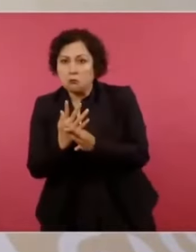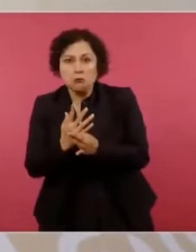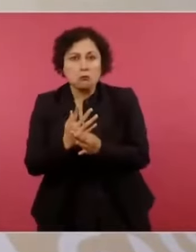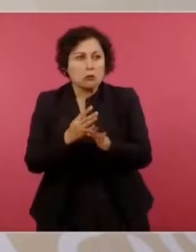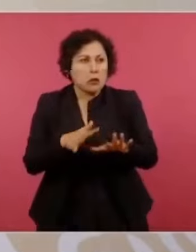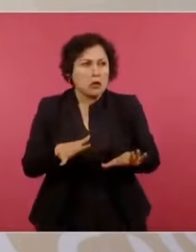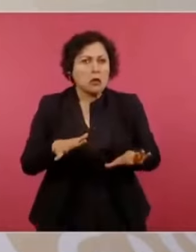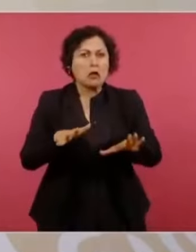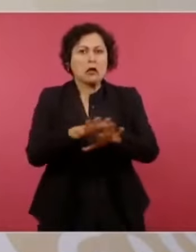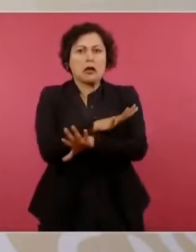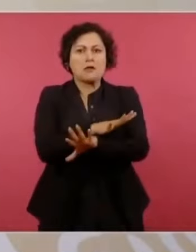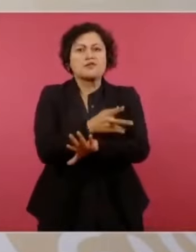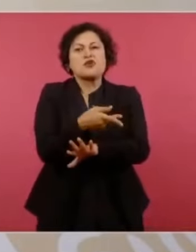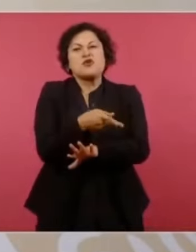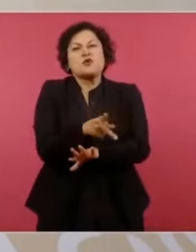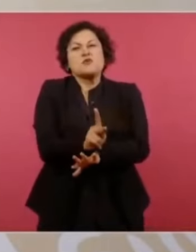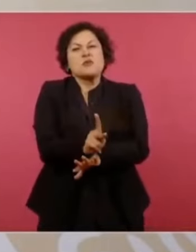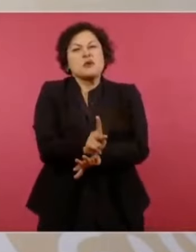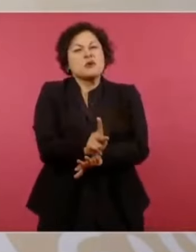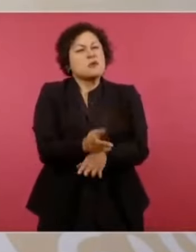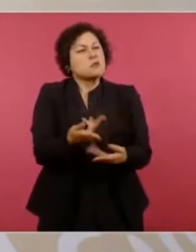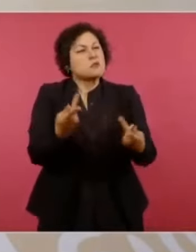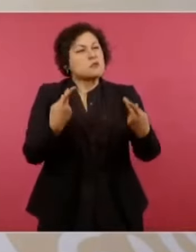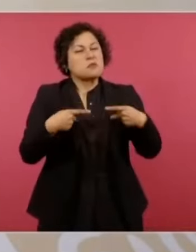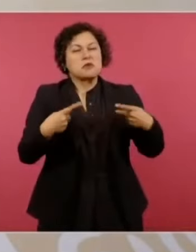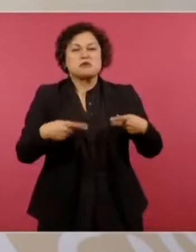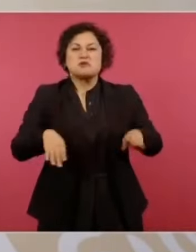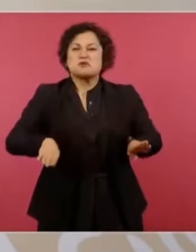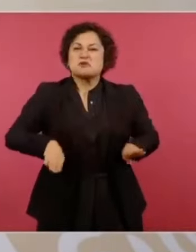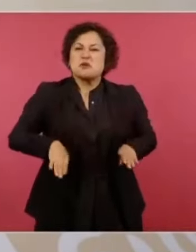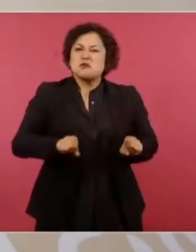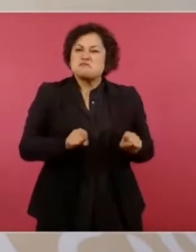la corrupción.